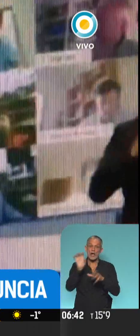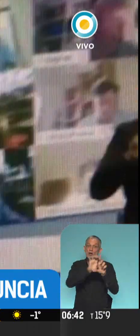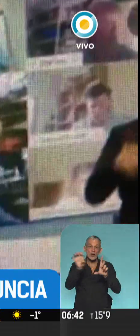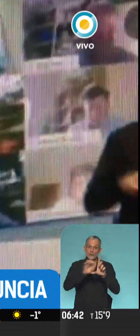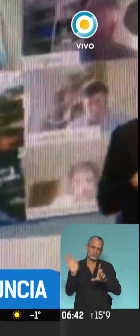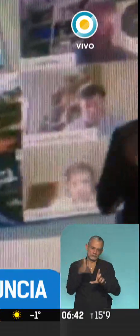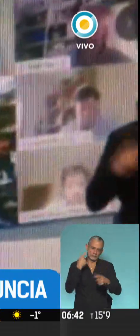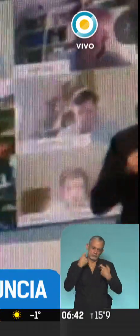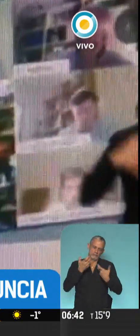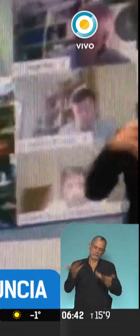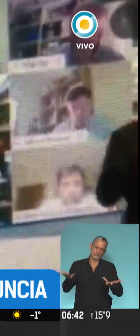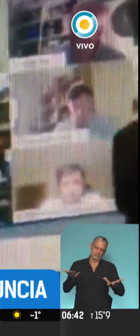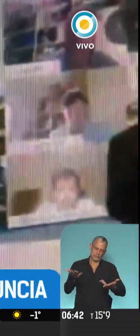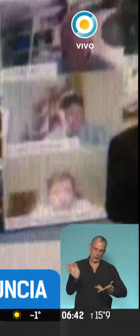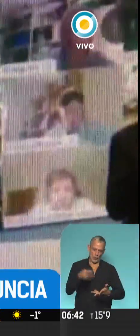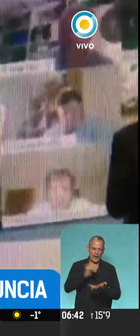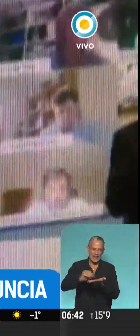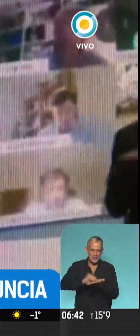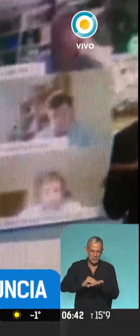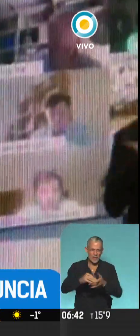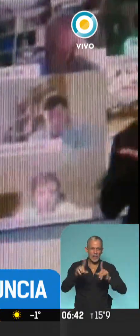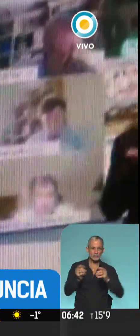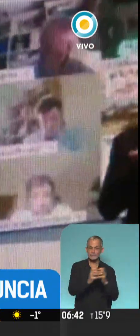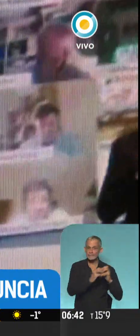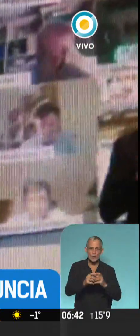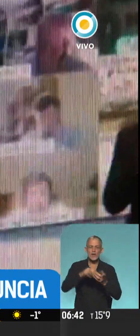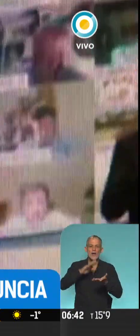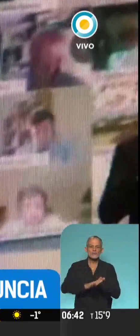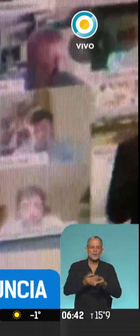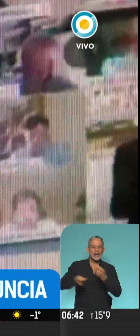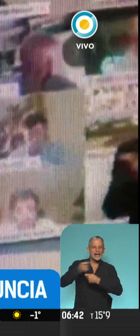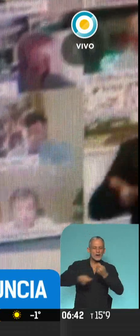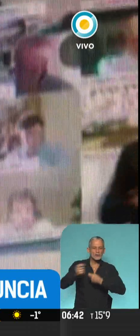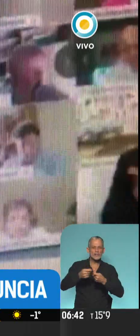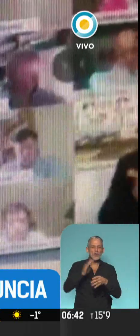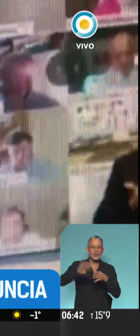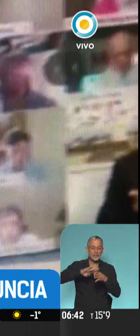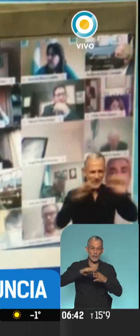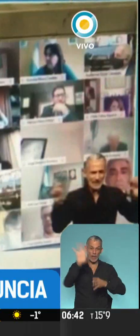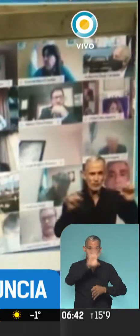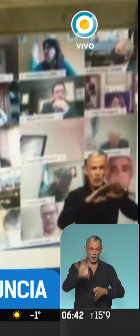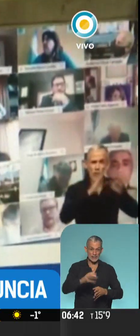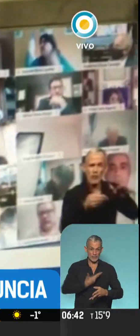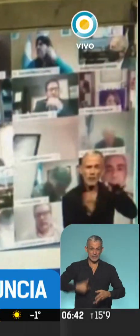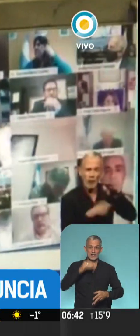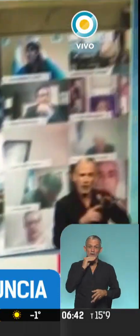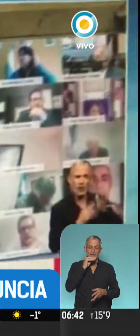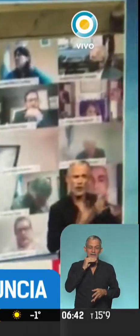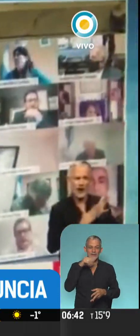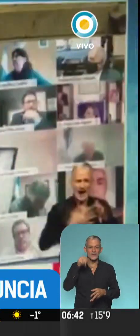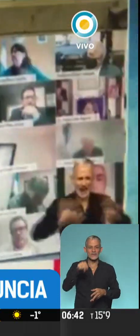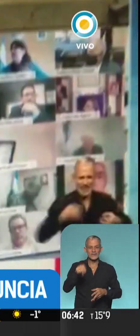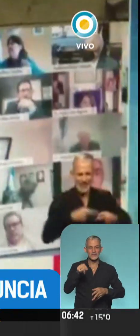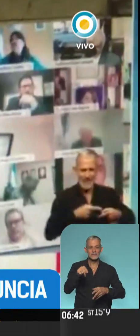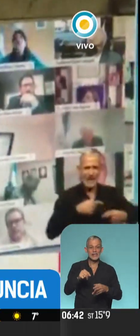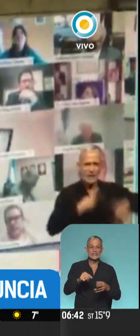desapercibida en esta sesión de diputados, mientras se debatía la renegociación de la deuda de las provincias. El presidente de la Cámara, Sergio Massa, dispuso de